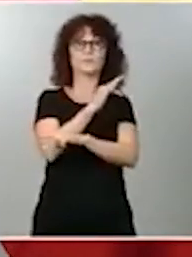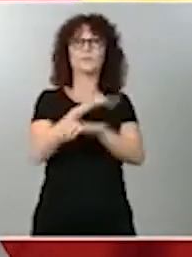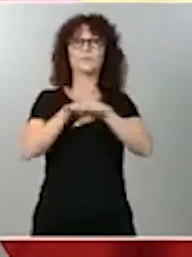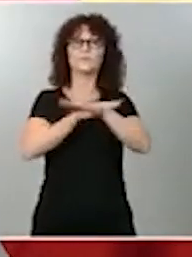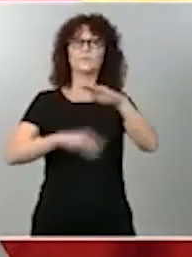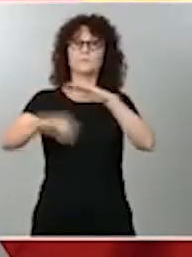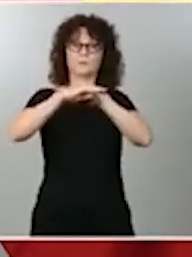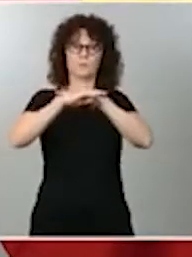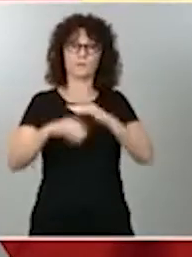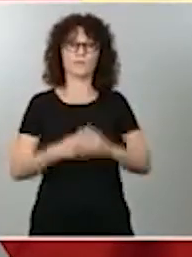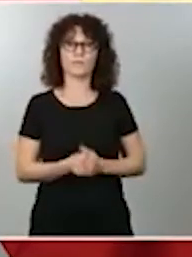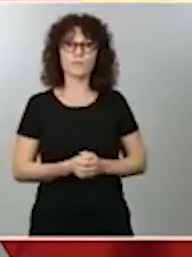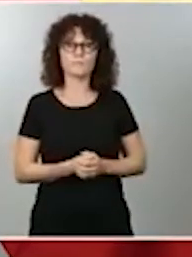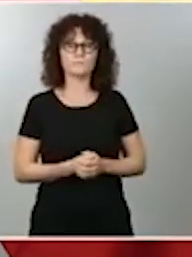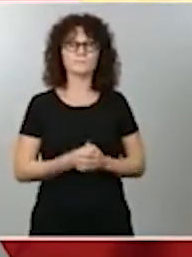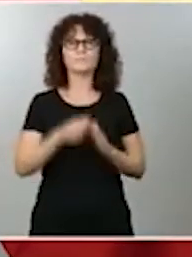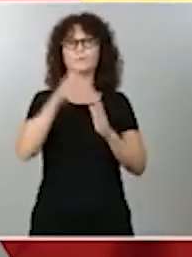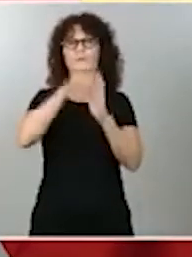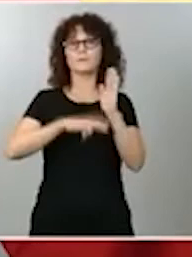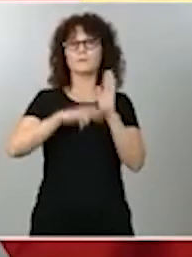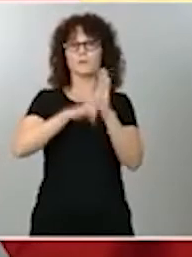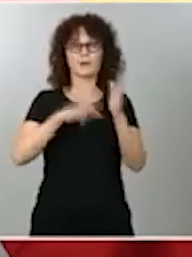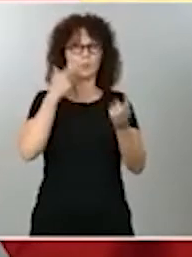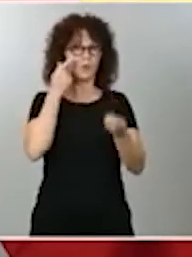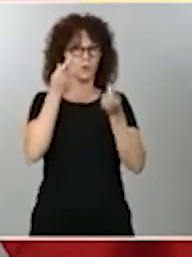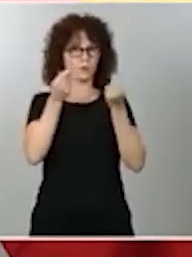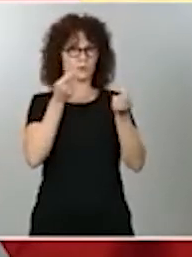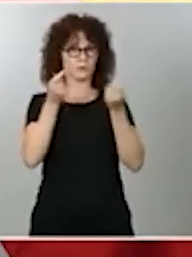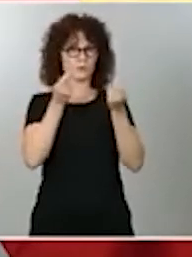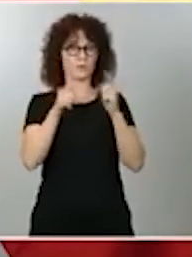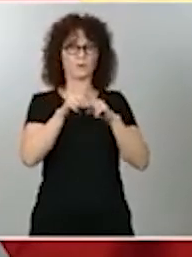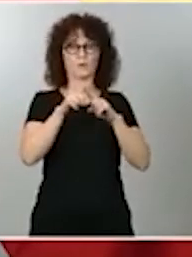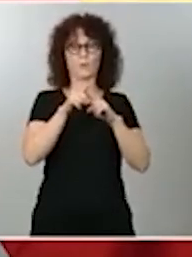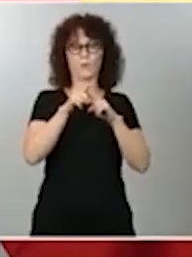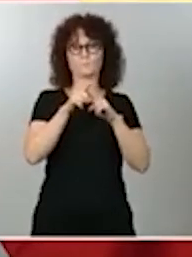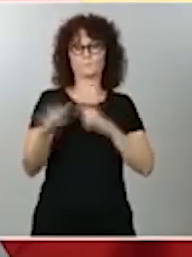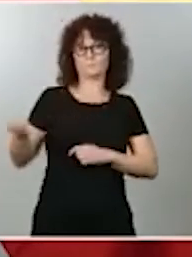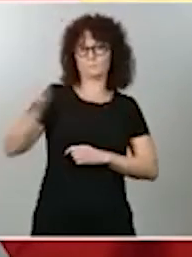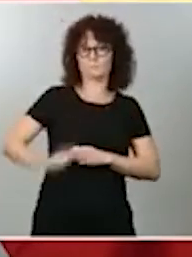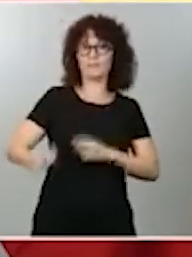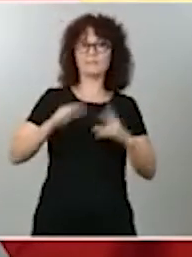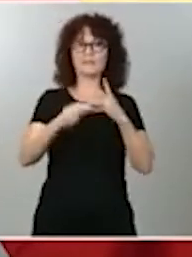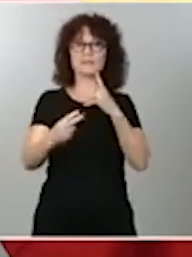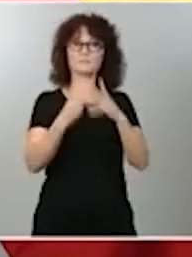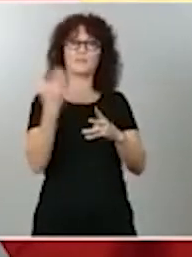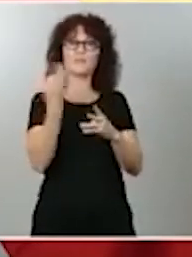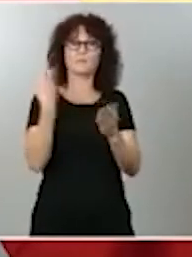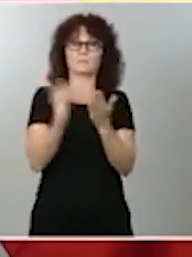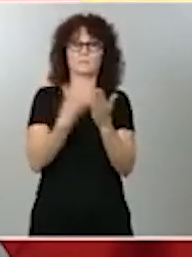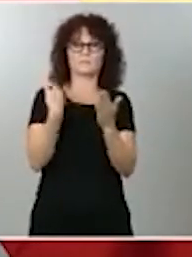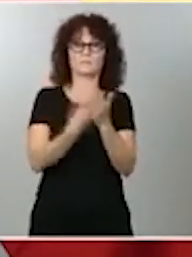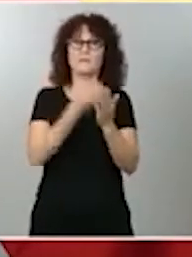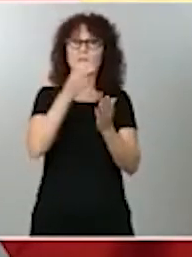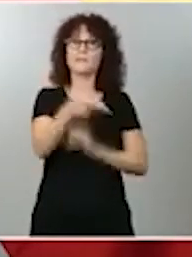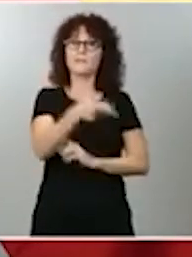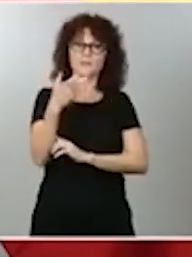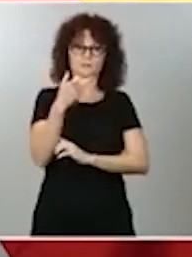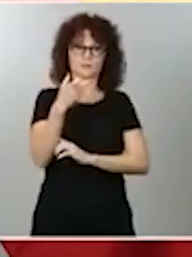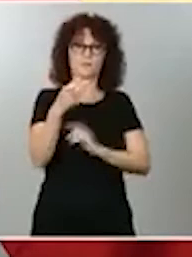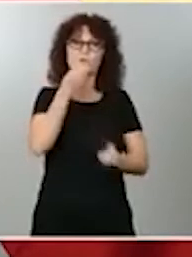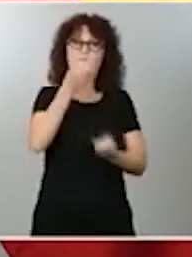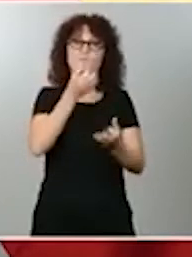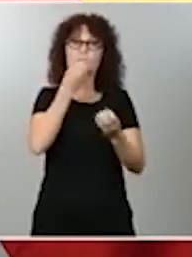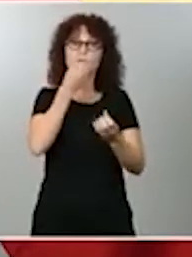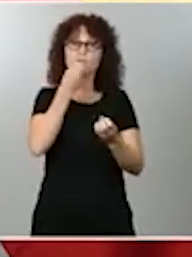que regula la transparencia retributiva, lo que hacemos es garantizar el derecho a la información retributiva. Y esto es clave.